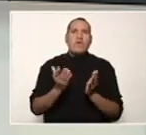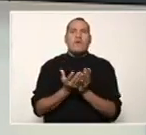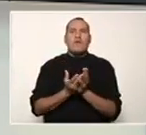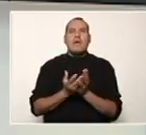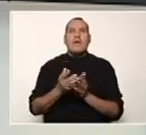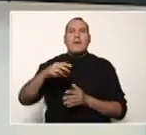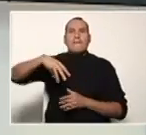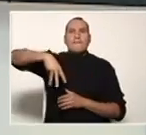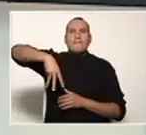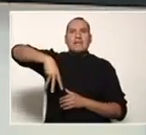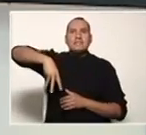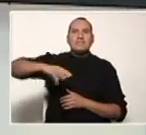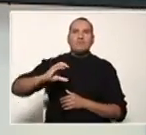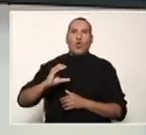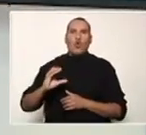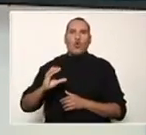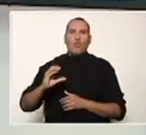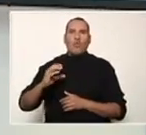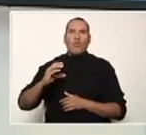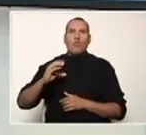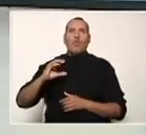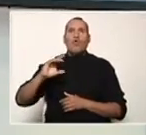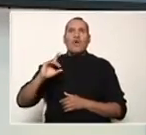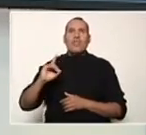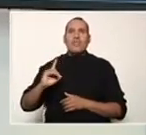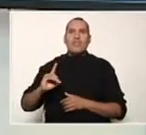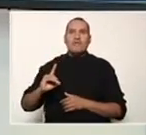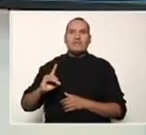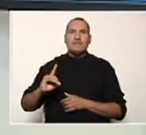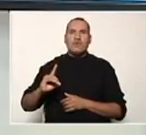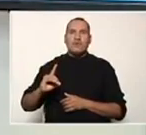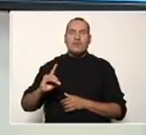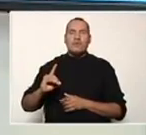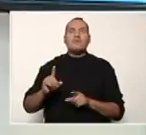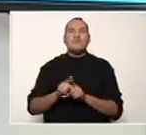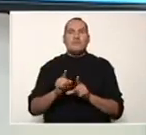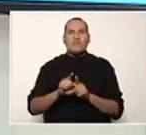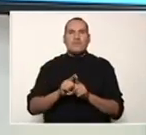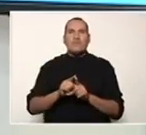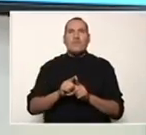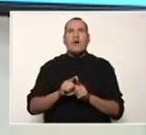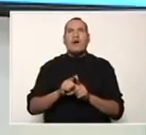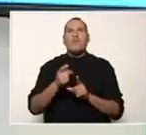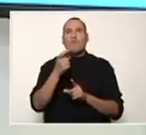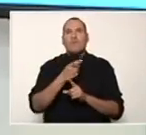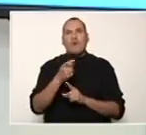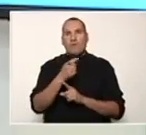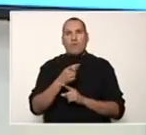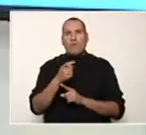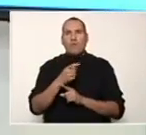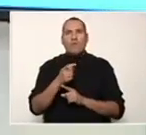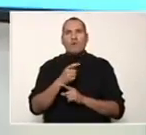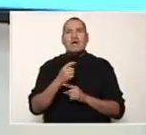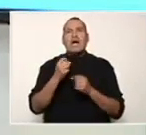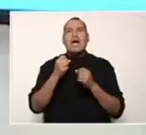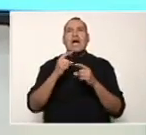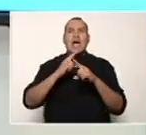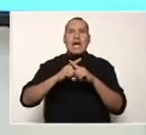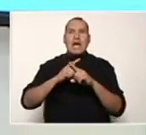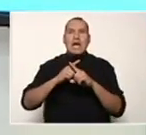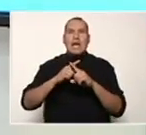El máximo común divisor. Tenemos que sacarle el máximo común divisor a las letras y a los números.